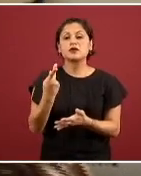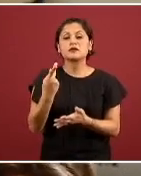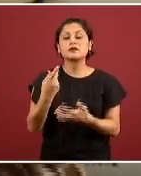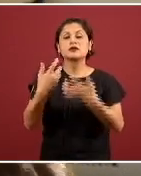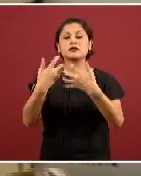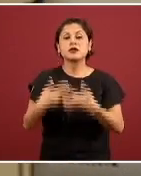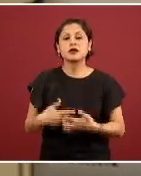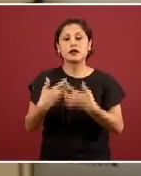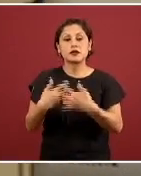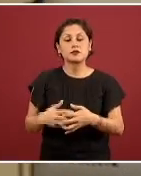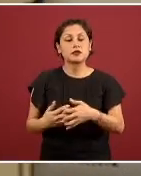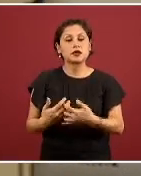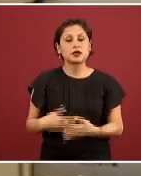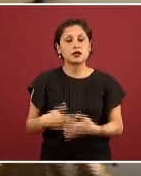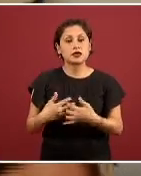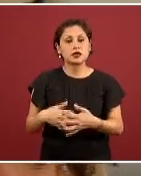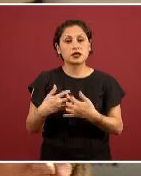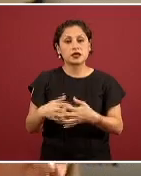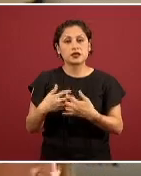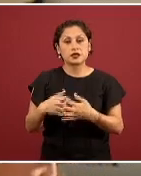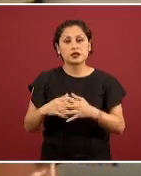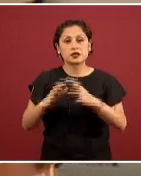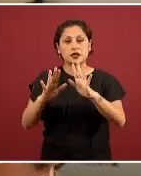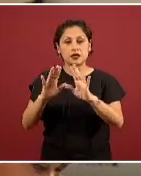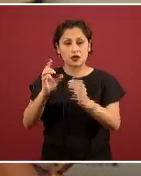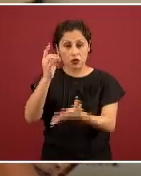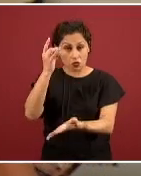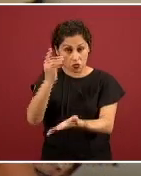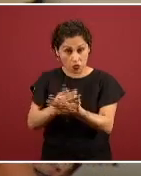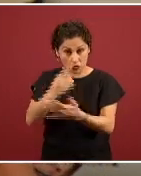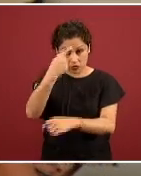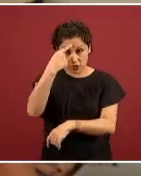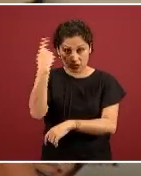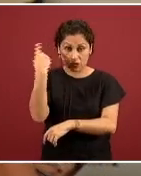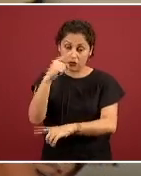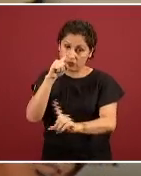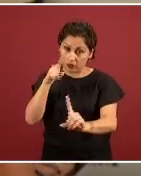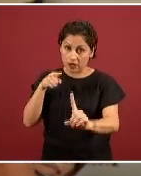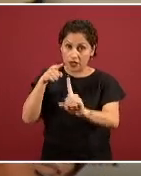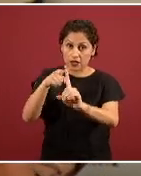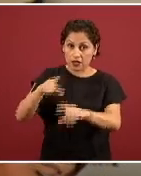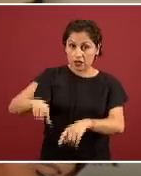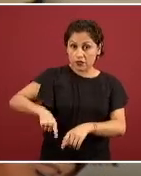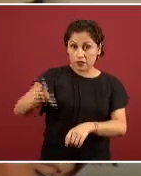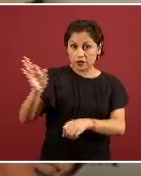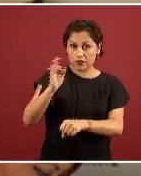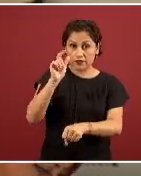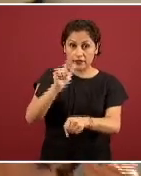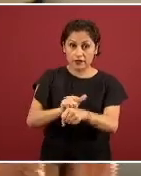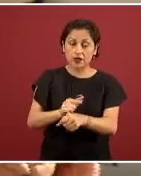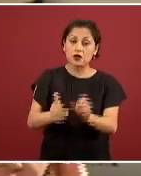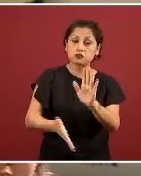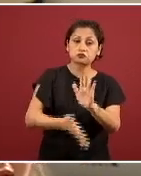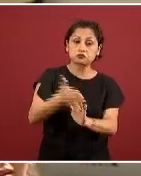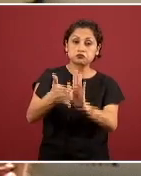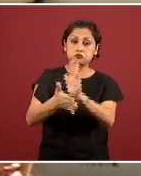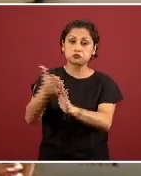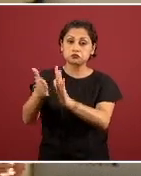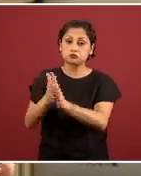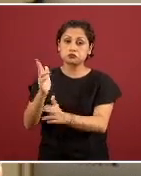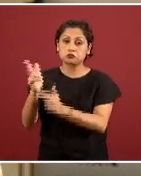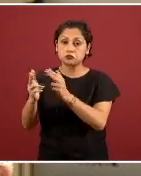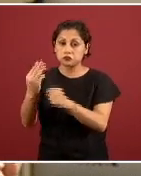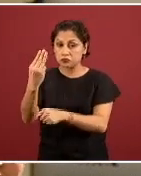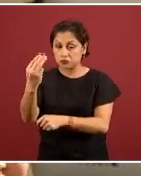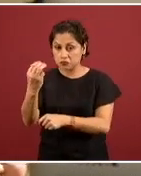para las obras del gobierno federal las obras clave emblemáticas del gobierno federal aeropuerto Santa Lucía tren Maya etcétera no quiero